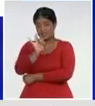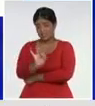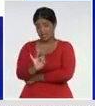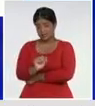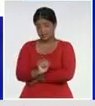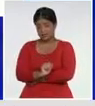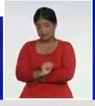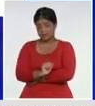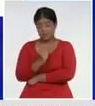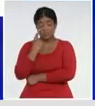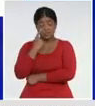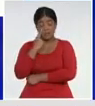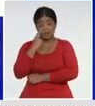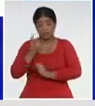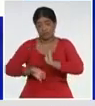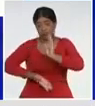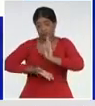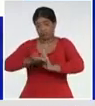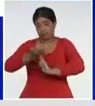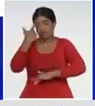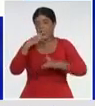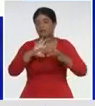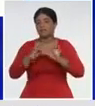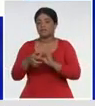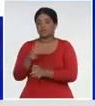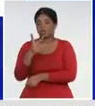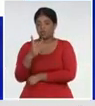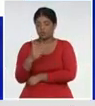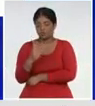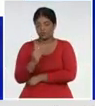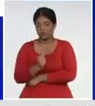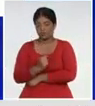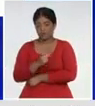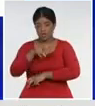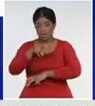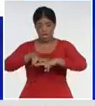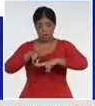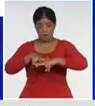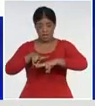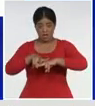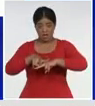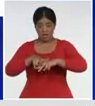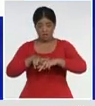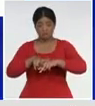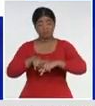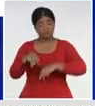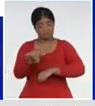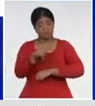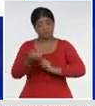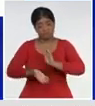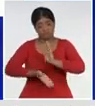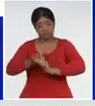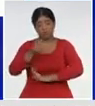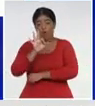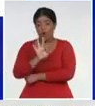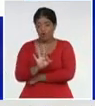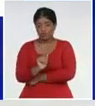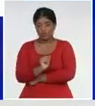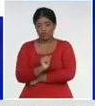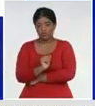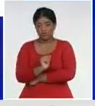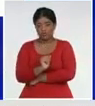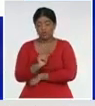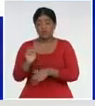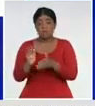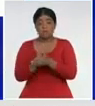elevada, Artemisa, con 2, La Habana, con una cifra elevada, también, 8, Mayabeque,